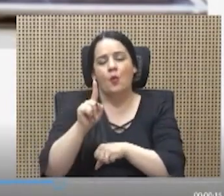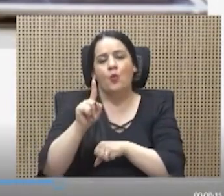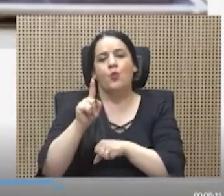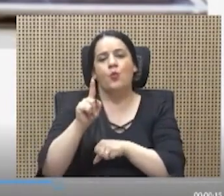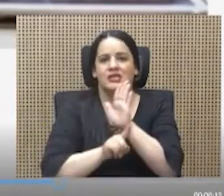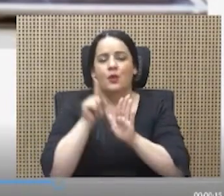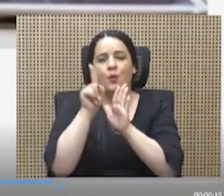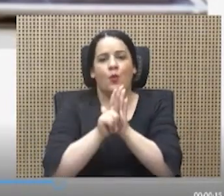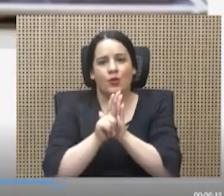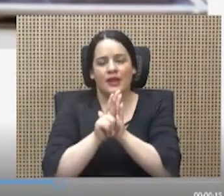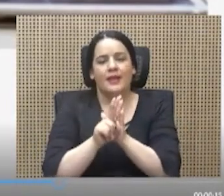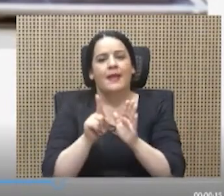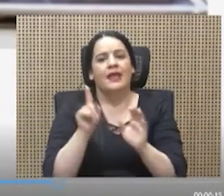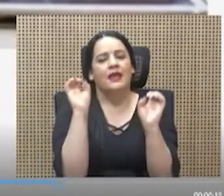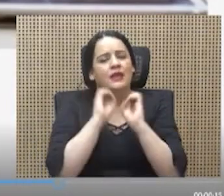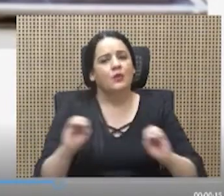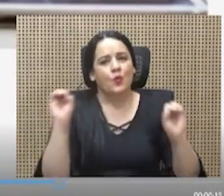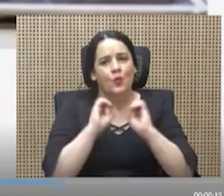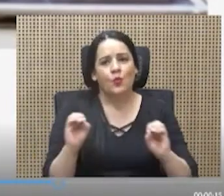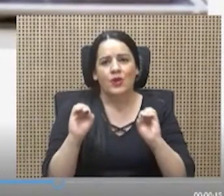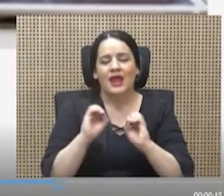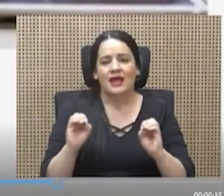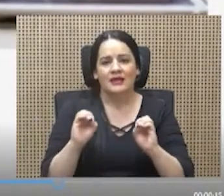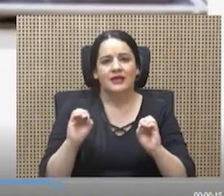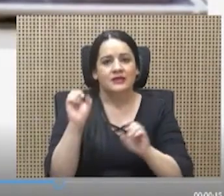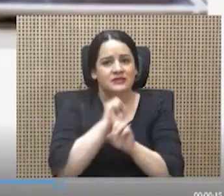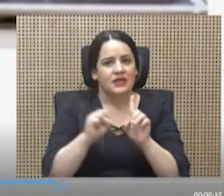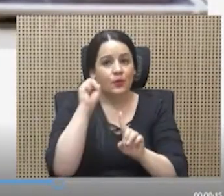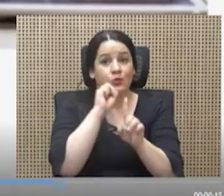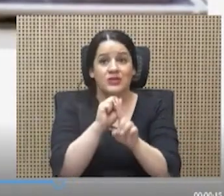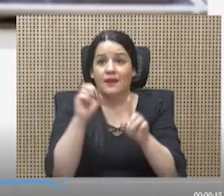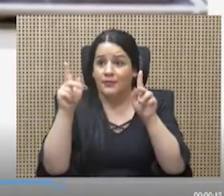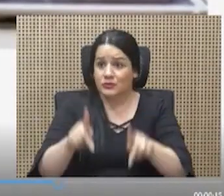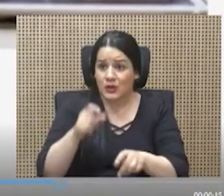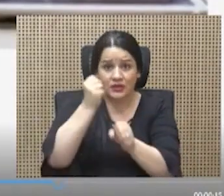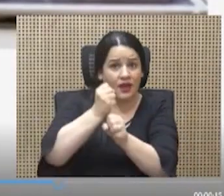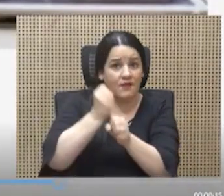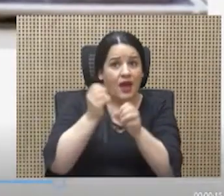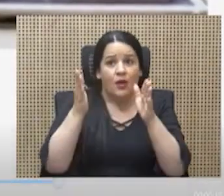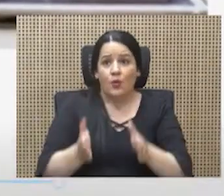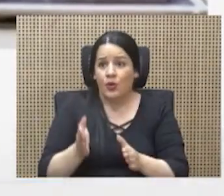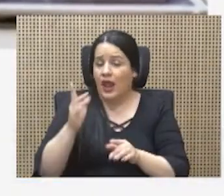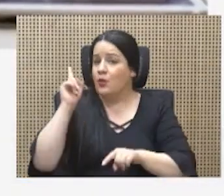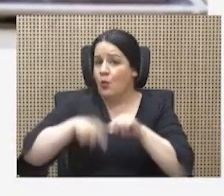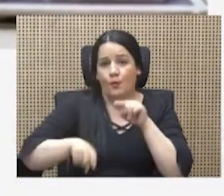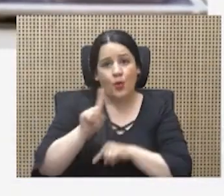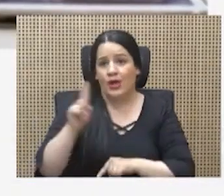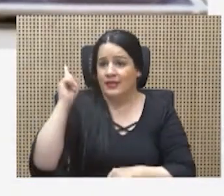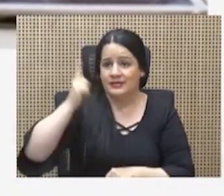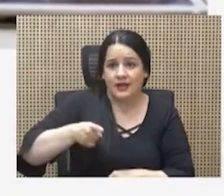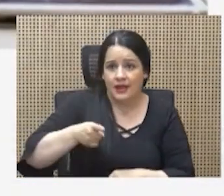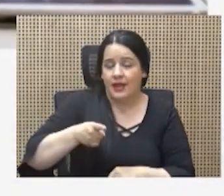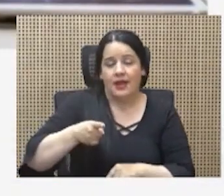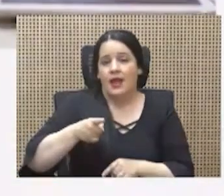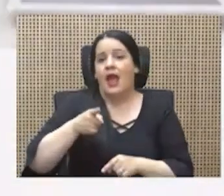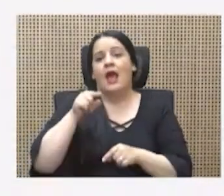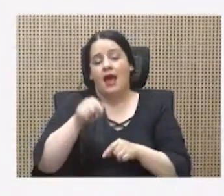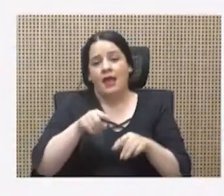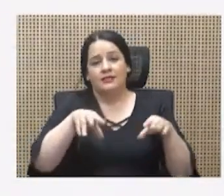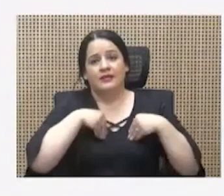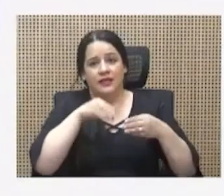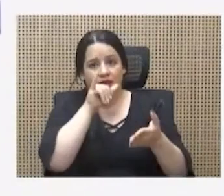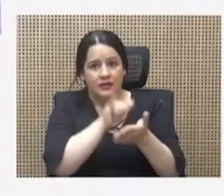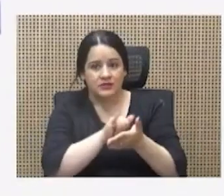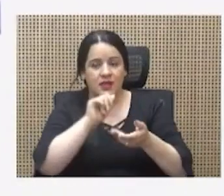ninguna circunstancia. Oíganlo bien, la persona trabajadora podrá ser obligada a consentir esta variación. Siguiente.